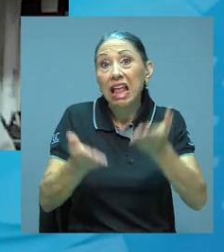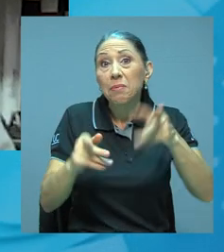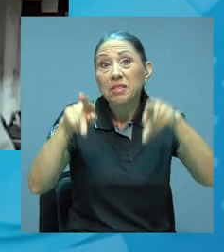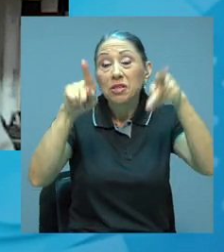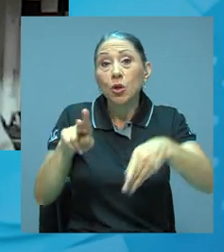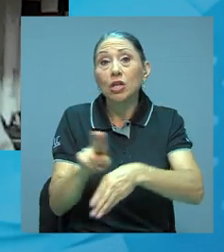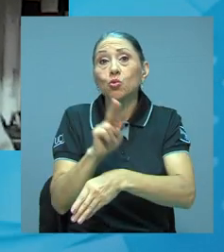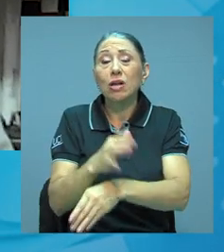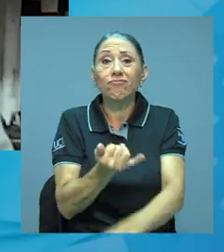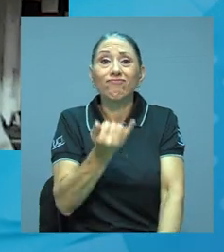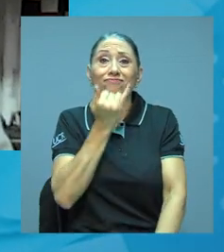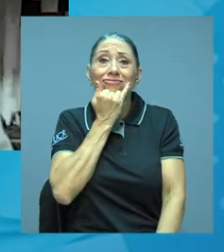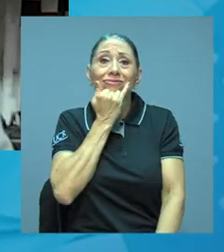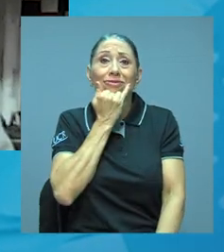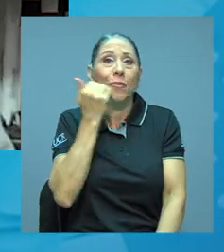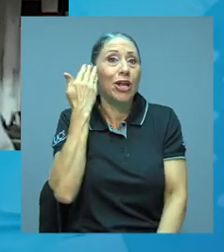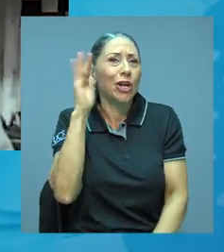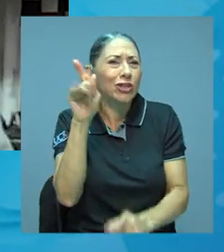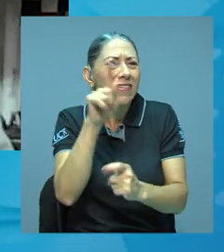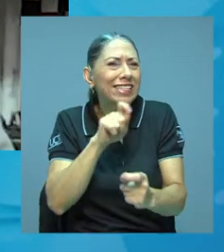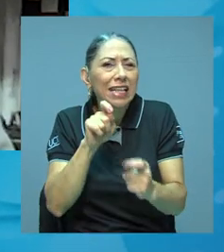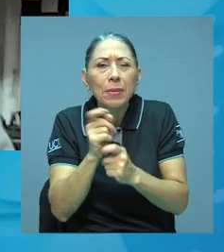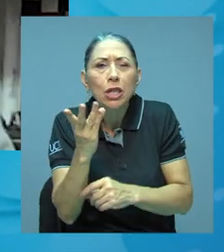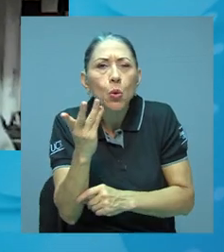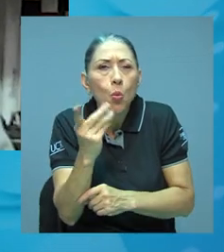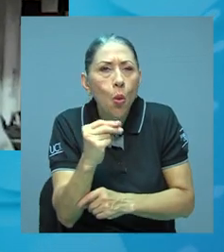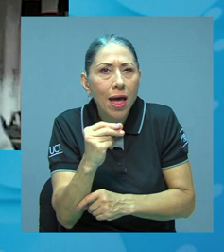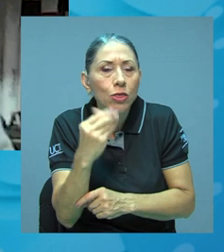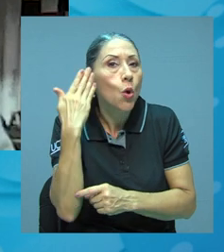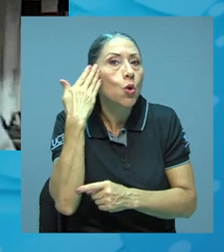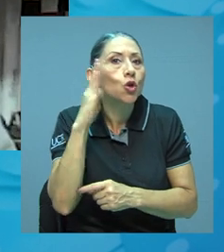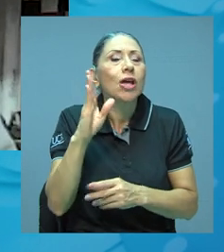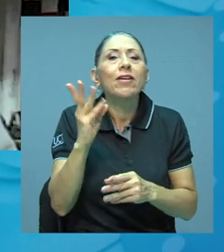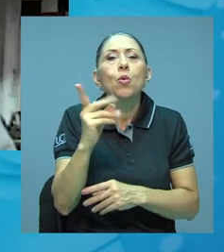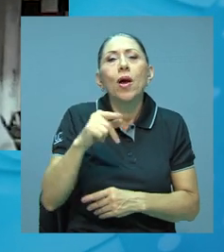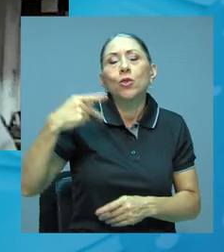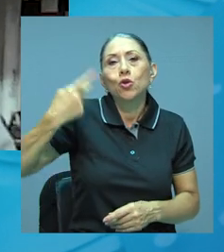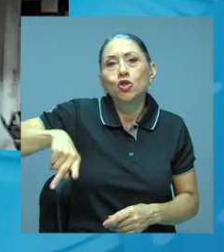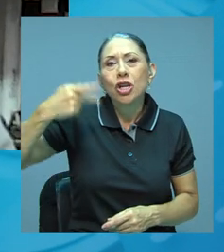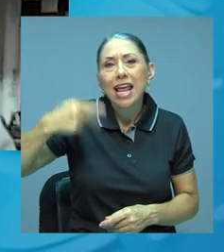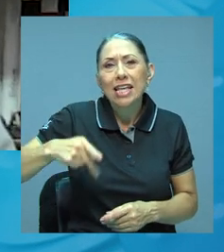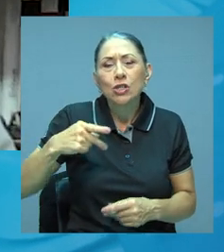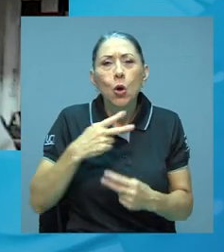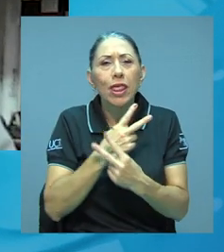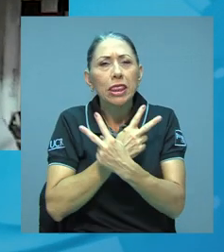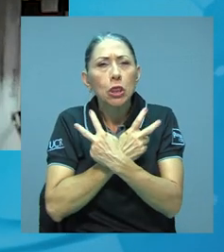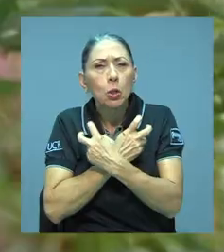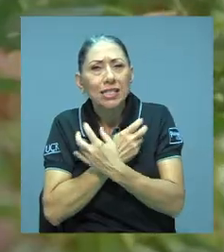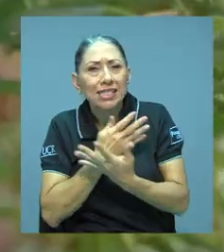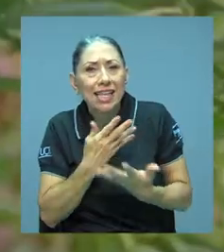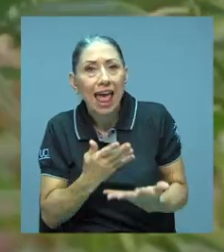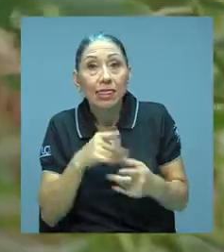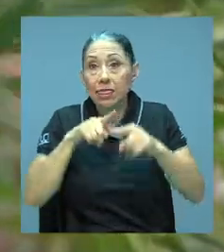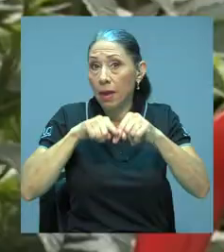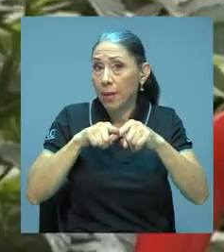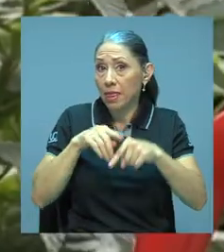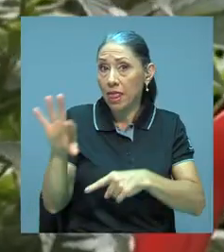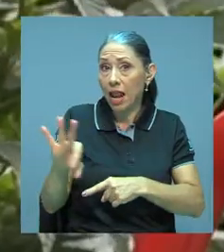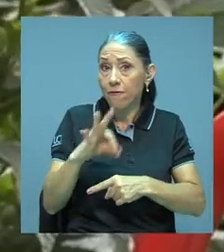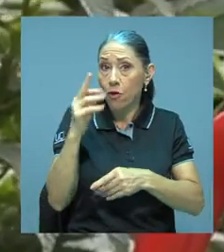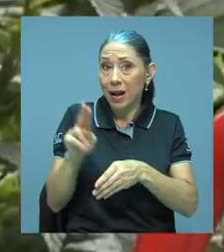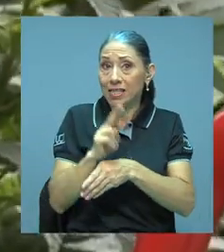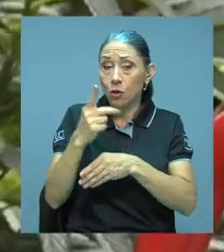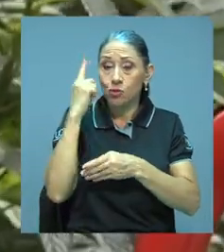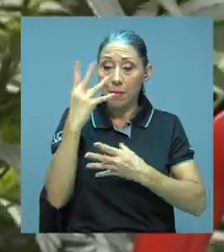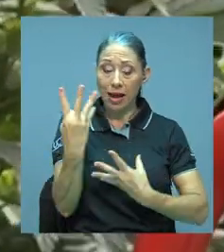porque no se pueden establecer bien las dosis o el riesgo de toxicidad dependiendo de la vía de administración que se